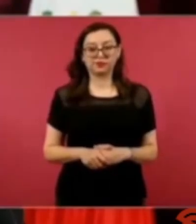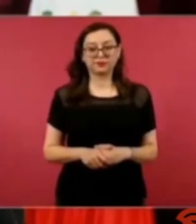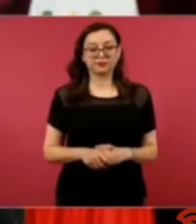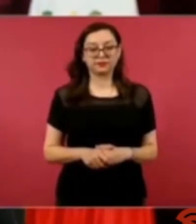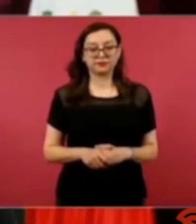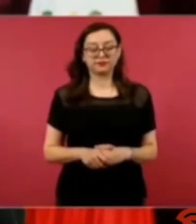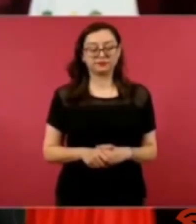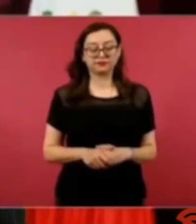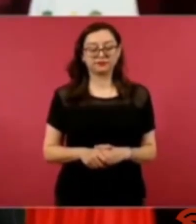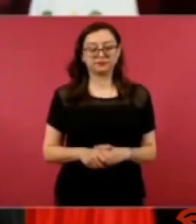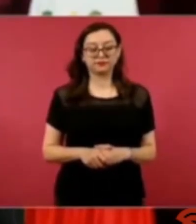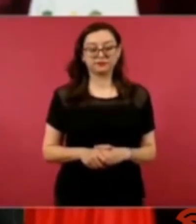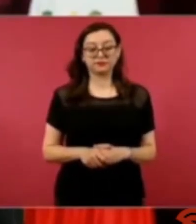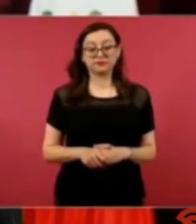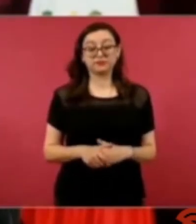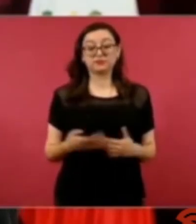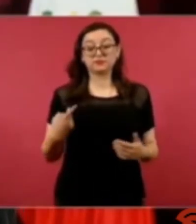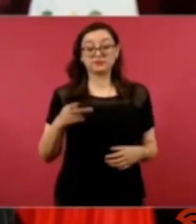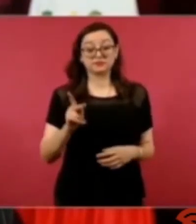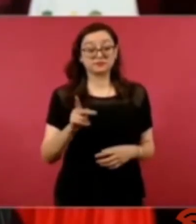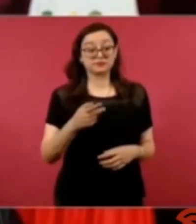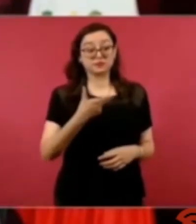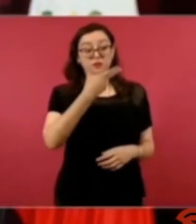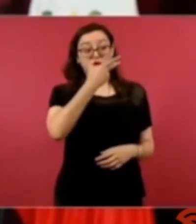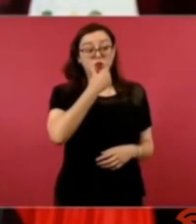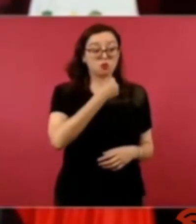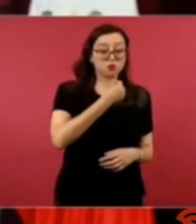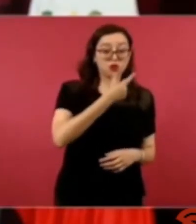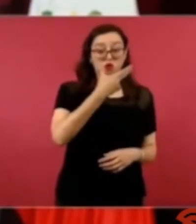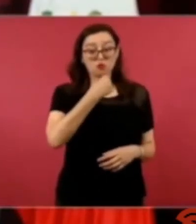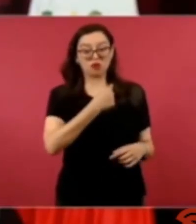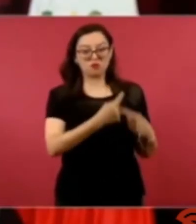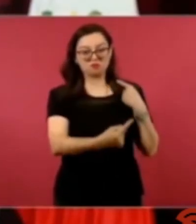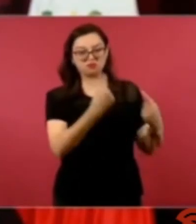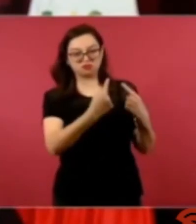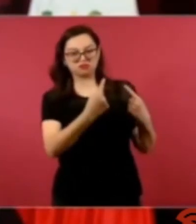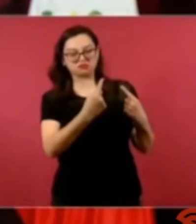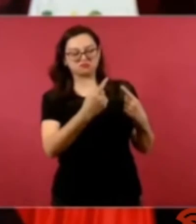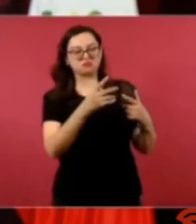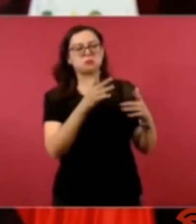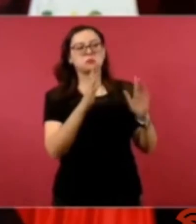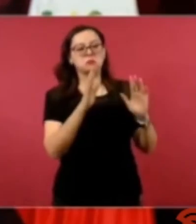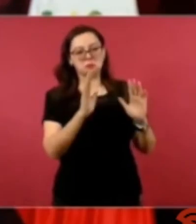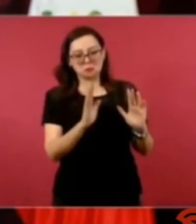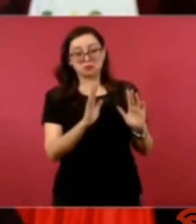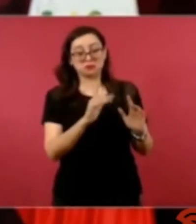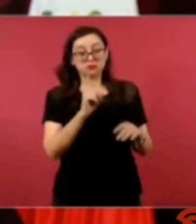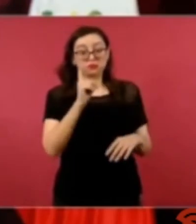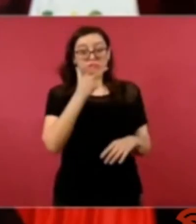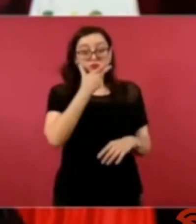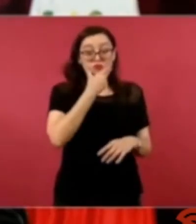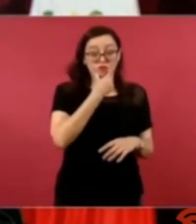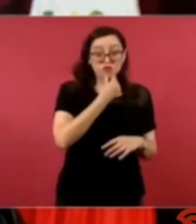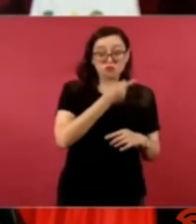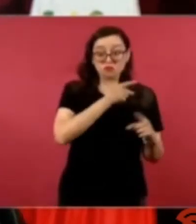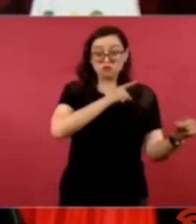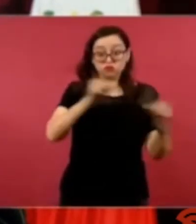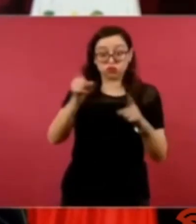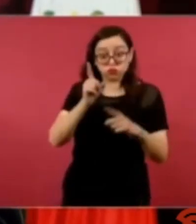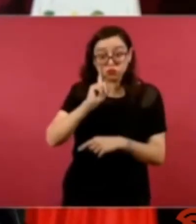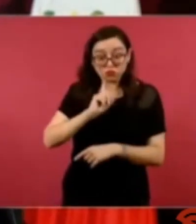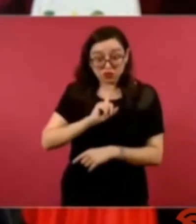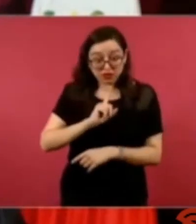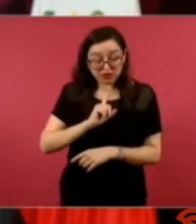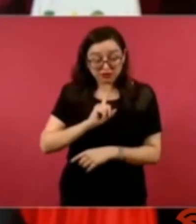la ofensa a una mujer es distinto además no tienen